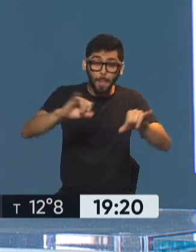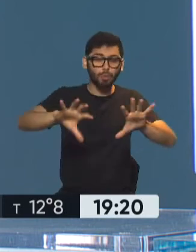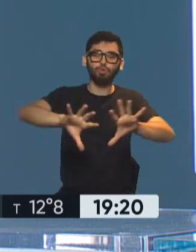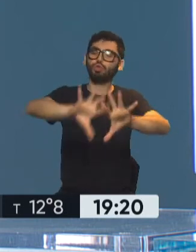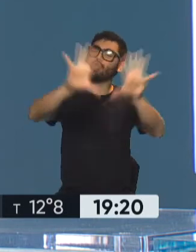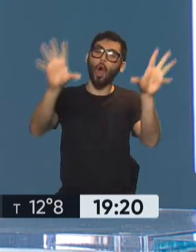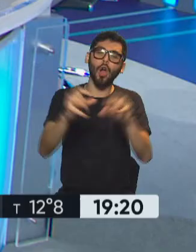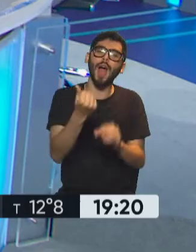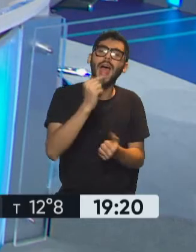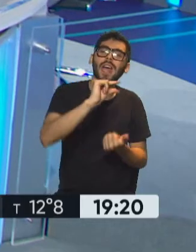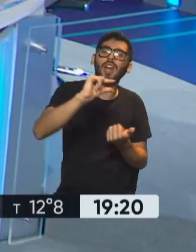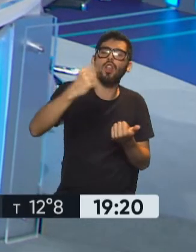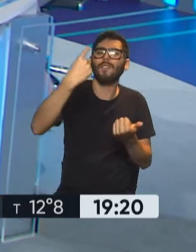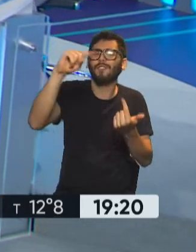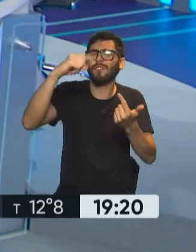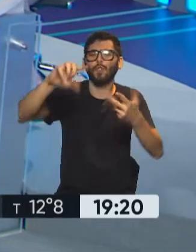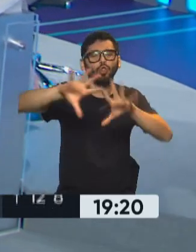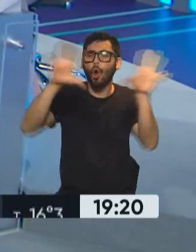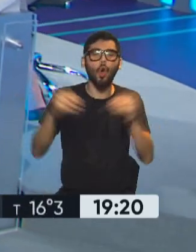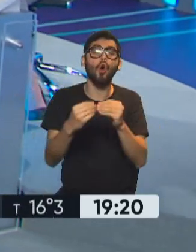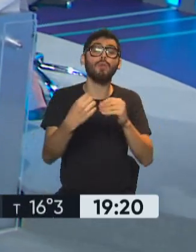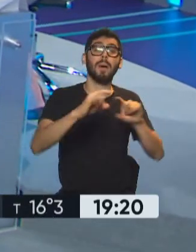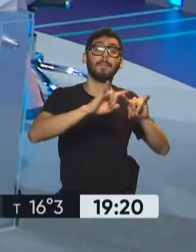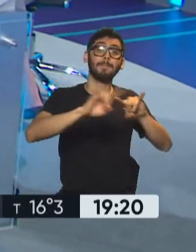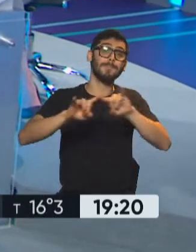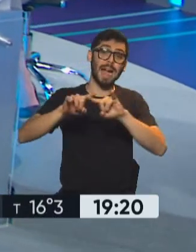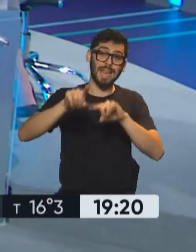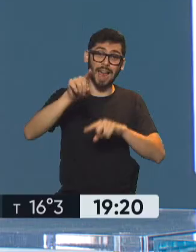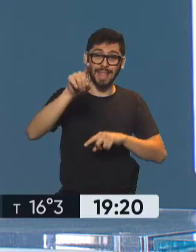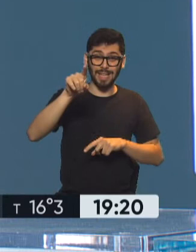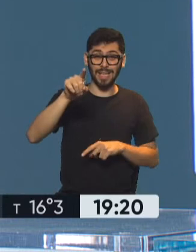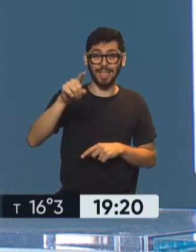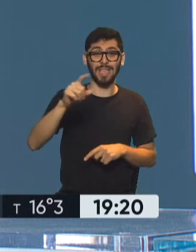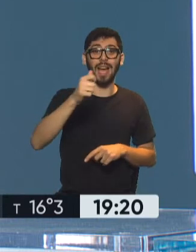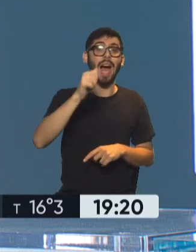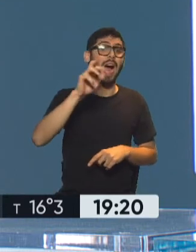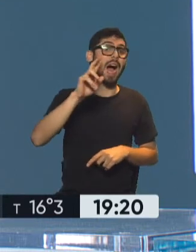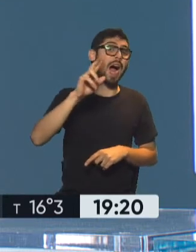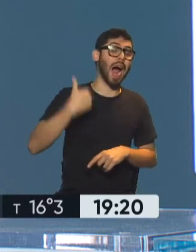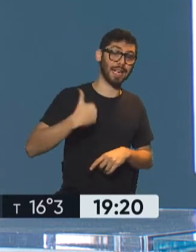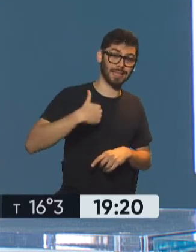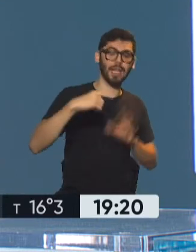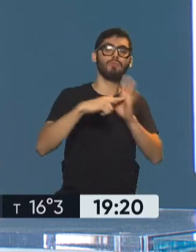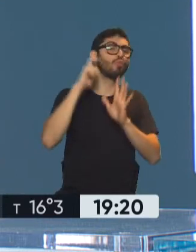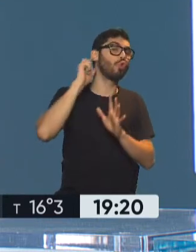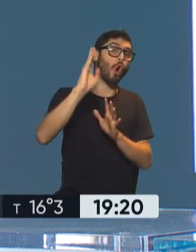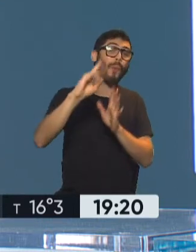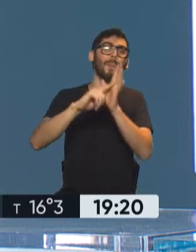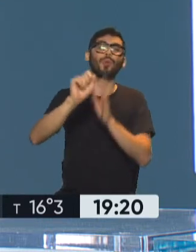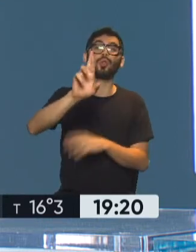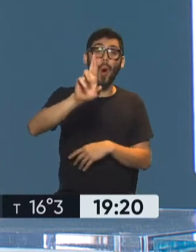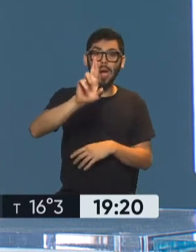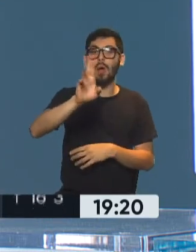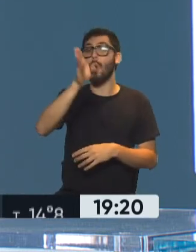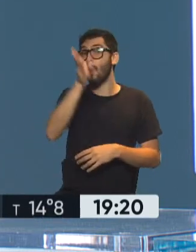todas las líneas de financiamiento y los programas en la página de argentina.gov.ar barra